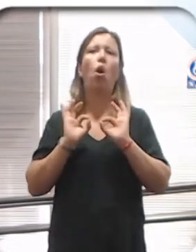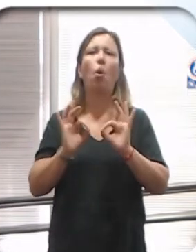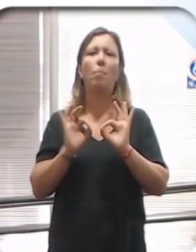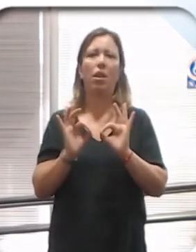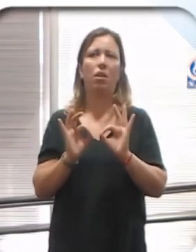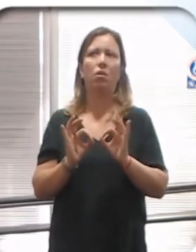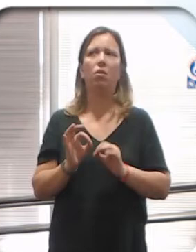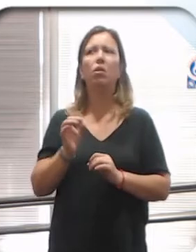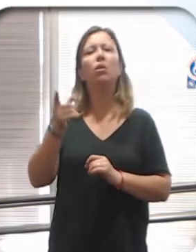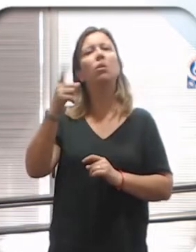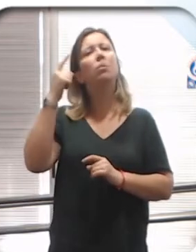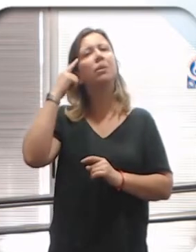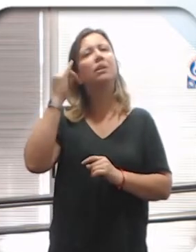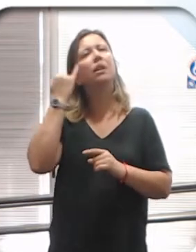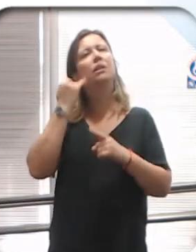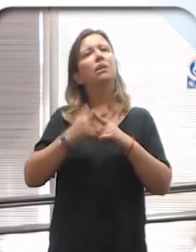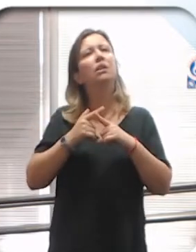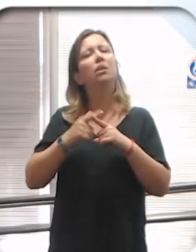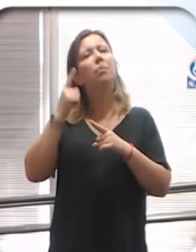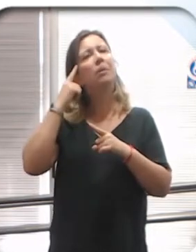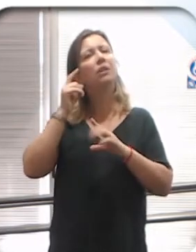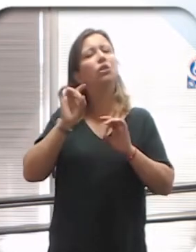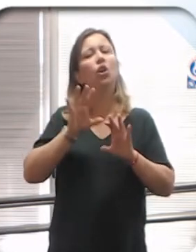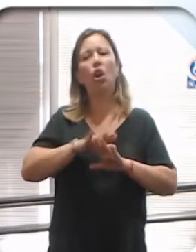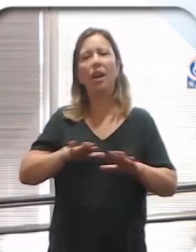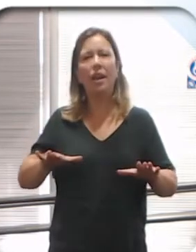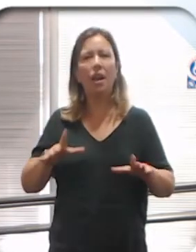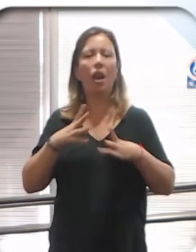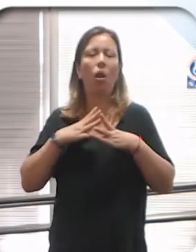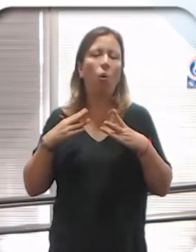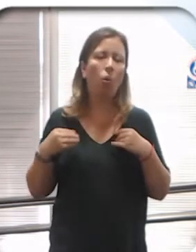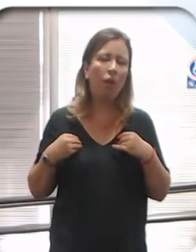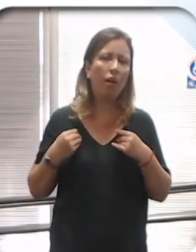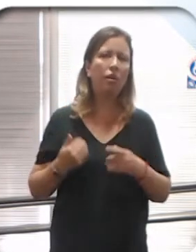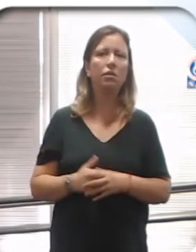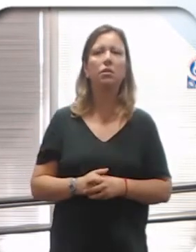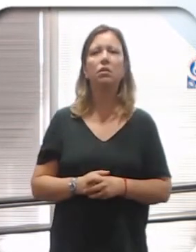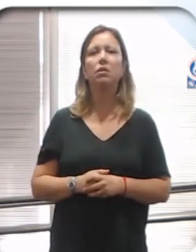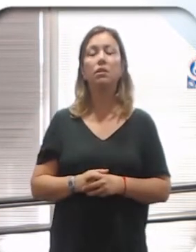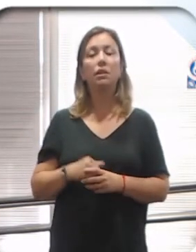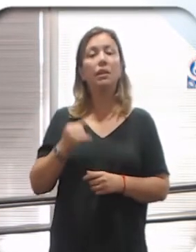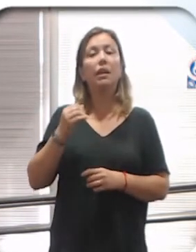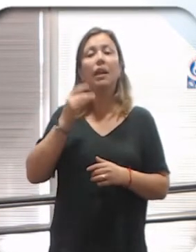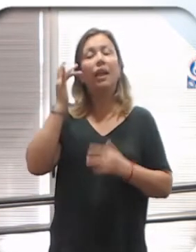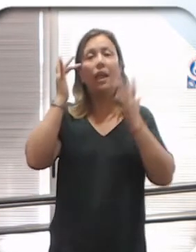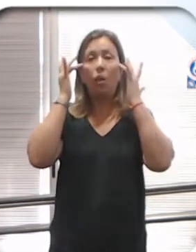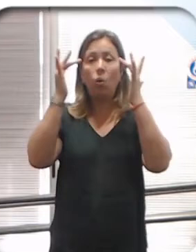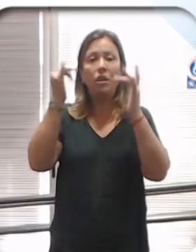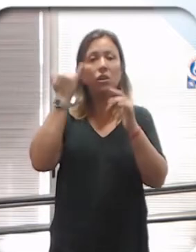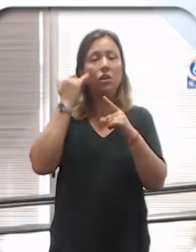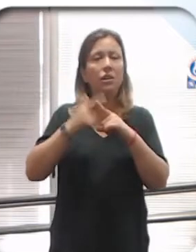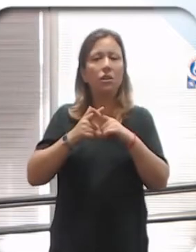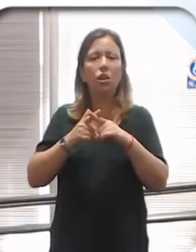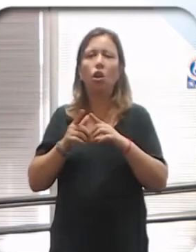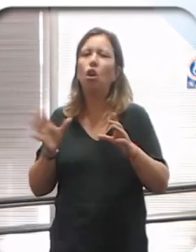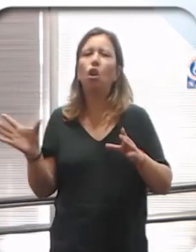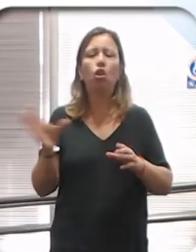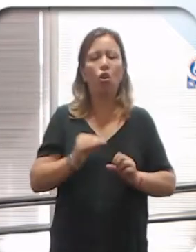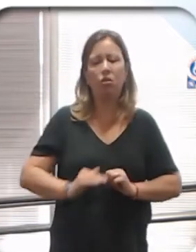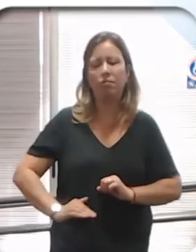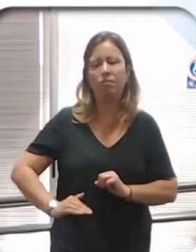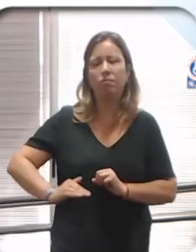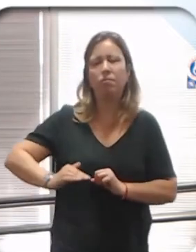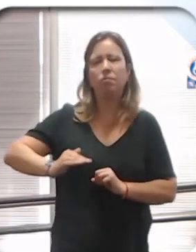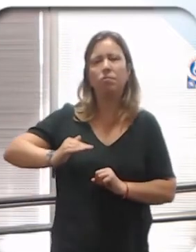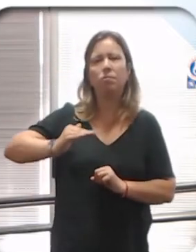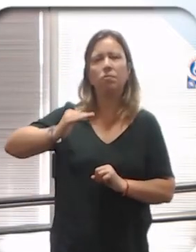dicen educación sexual piensan en niños, en las escuelas. La educación sexual tiene que ser en todas las etapas de la